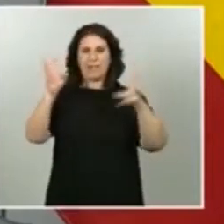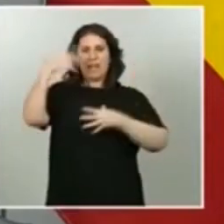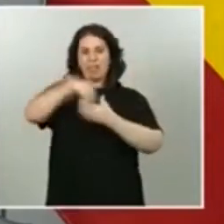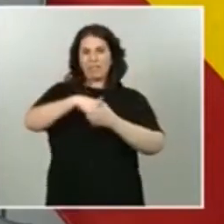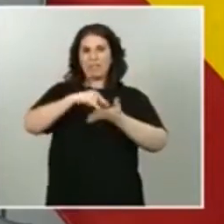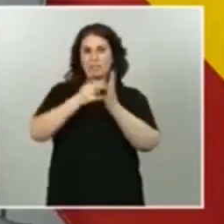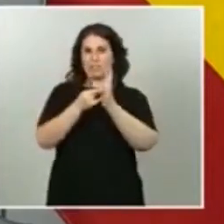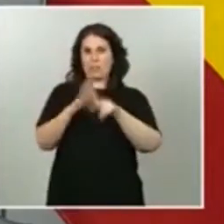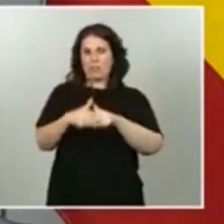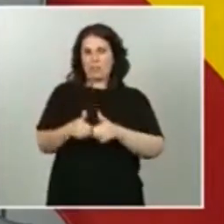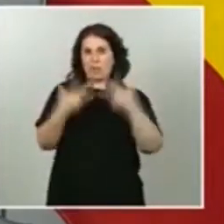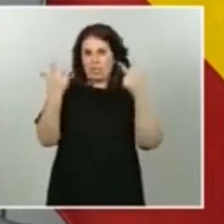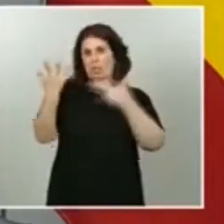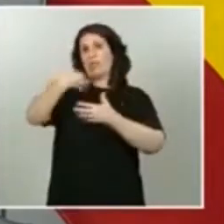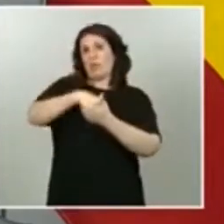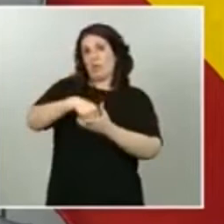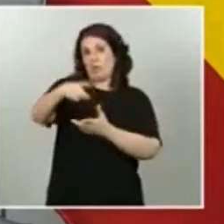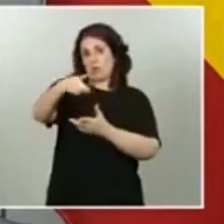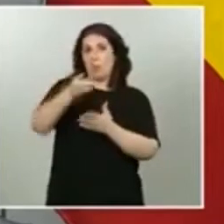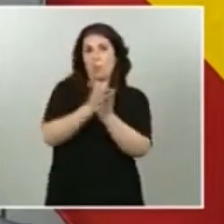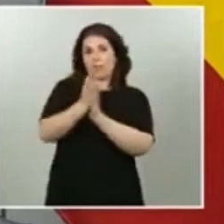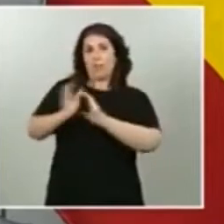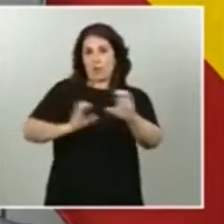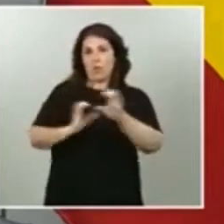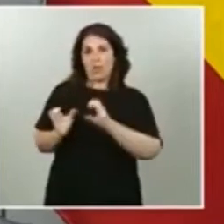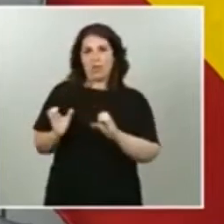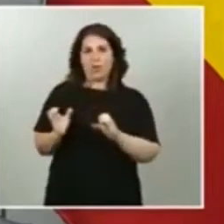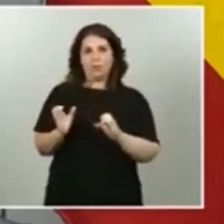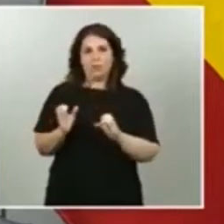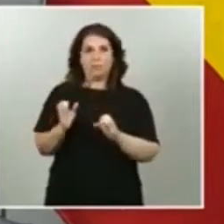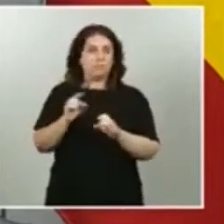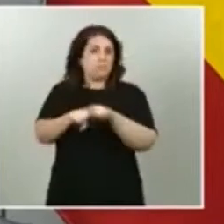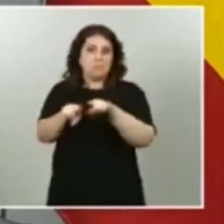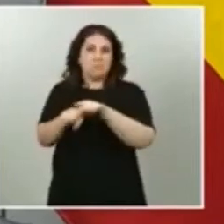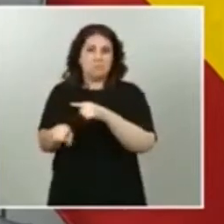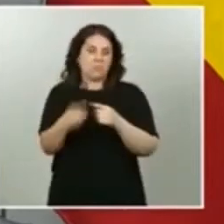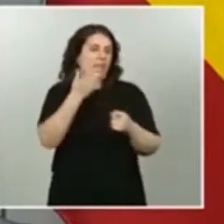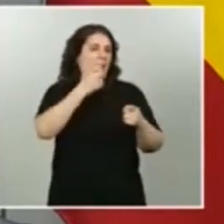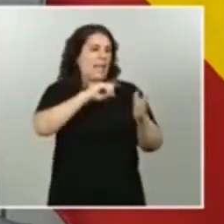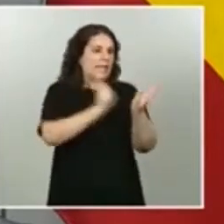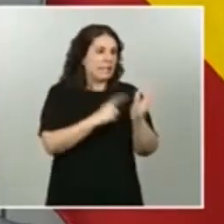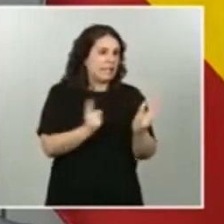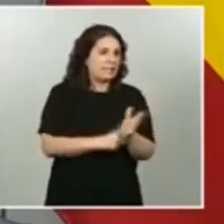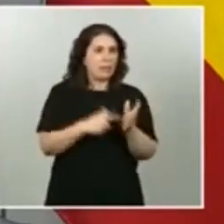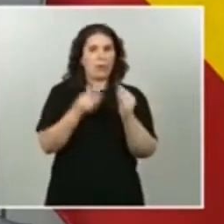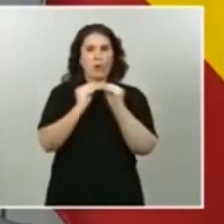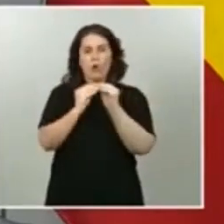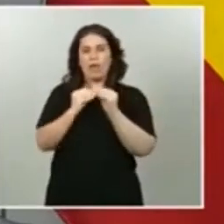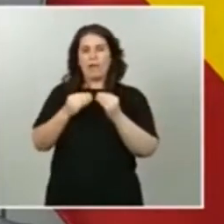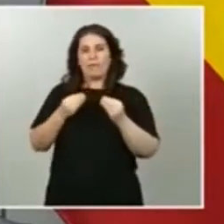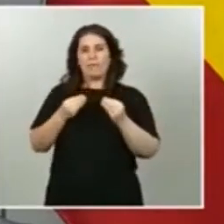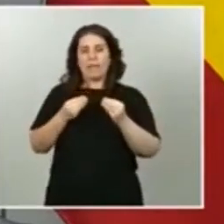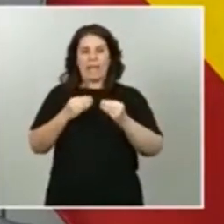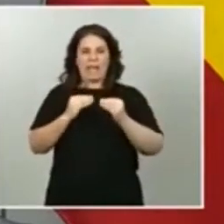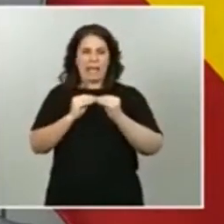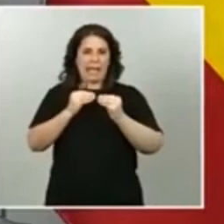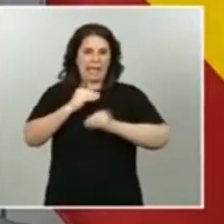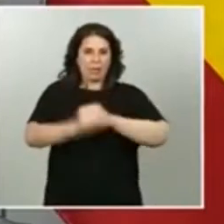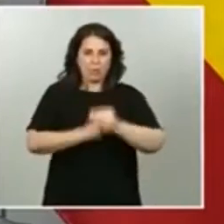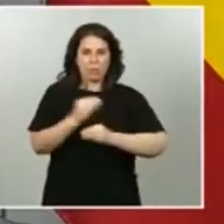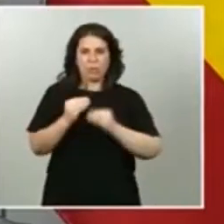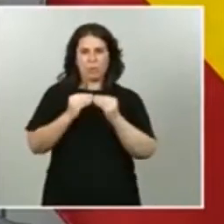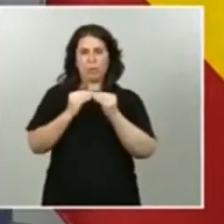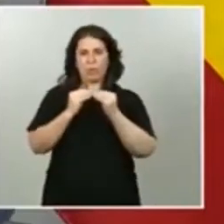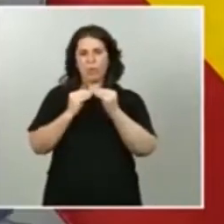tienen que ser objeto de la crítica. El poder legislativo, el poder ejecutivo, el cuarto poder también. Creo que eso forma parte